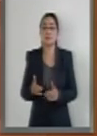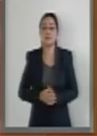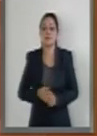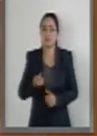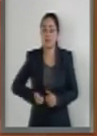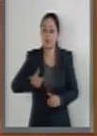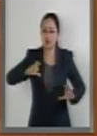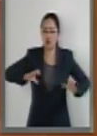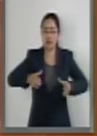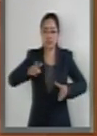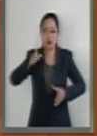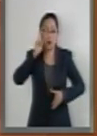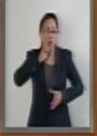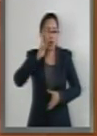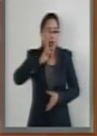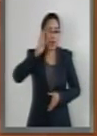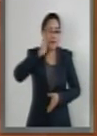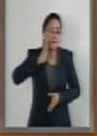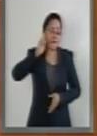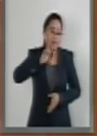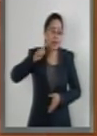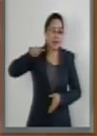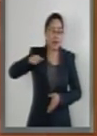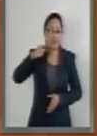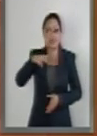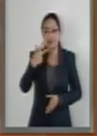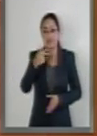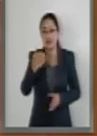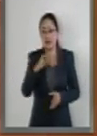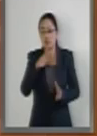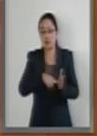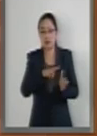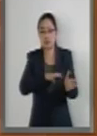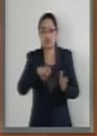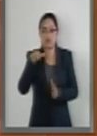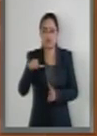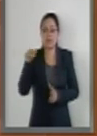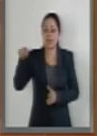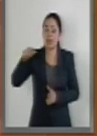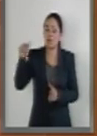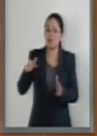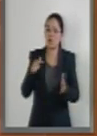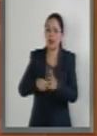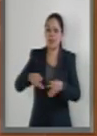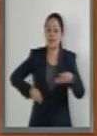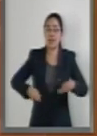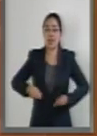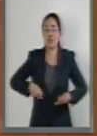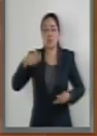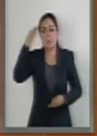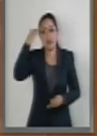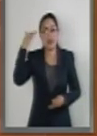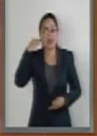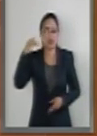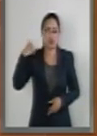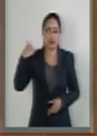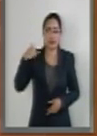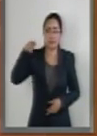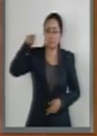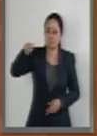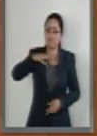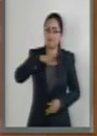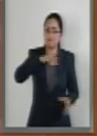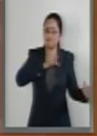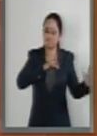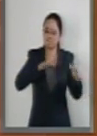feminista tuvo lugar el trece de enero de mil novecientos dieciséis en el Teatro José Peón Contreras de Mérida, Yucatán, evento en el que